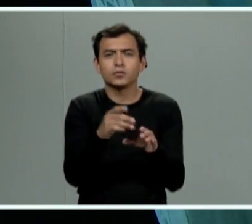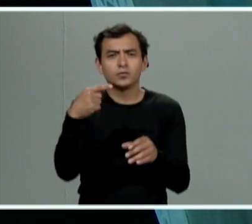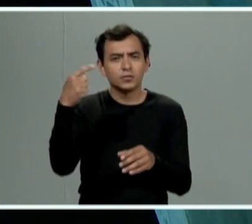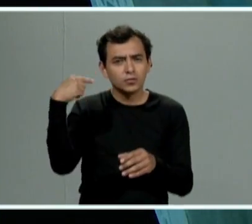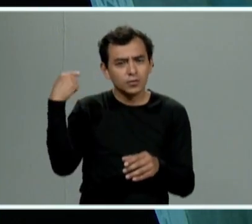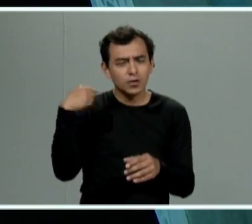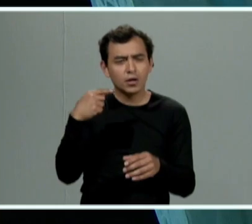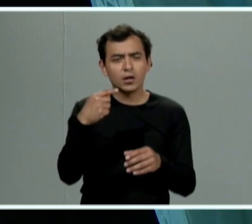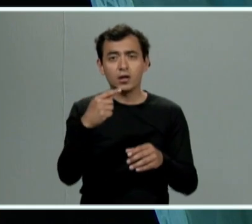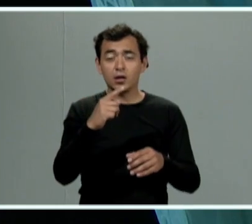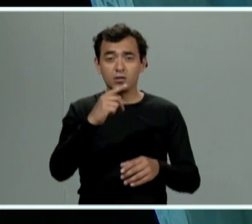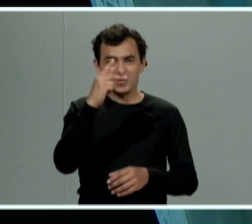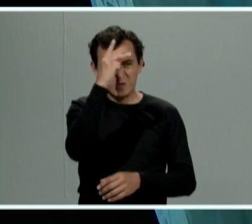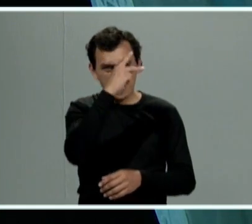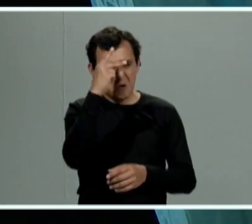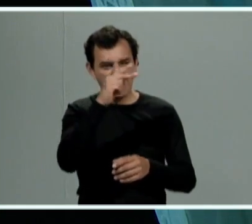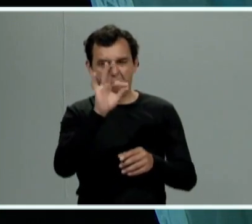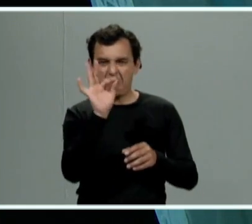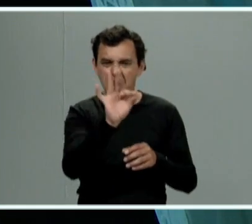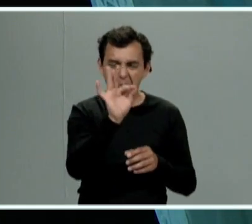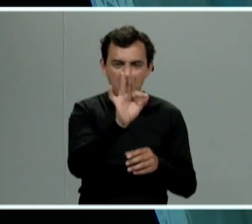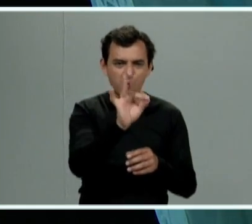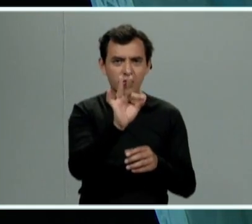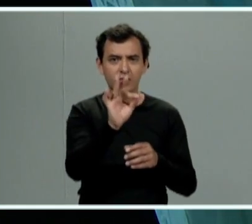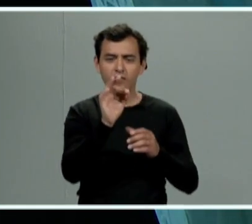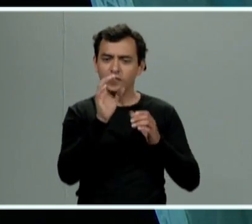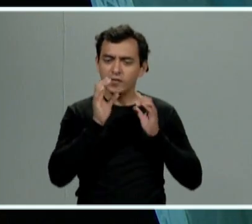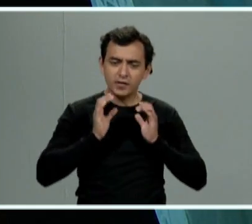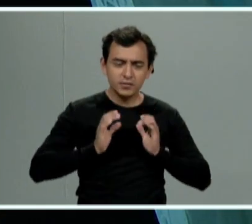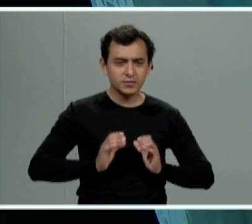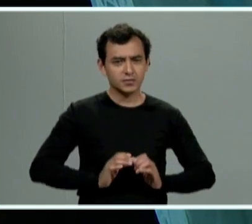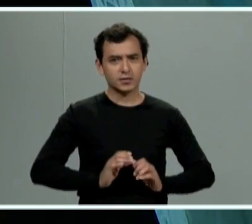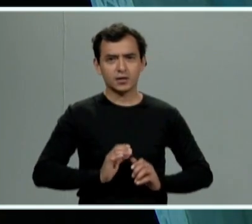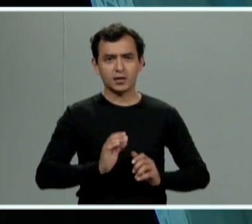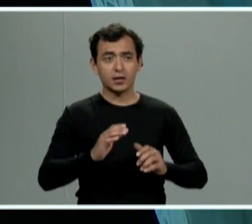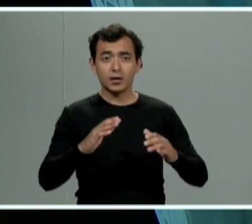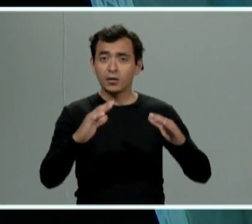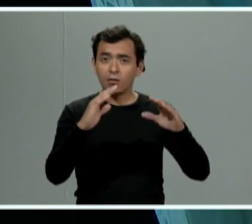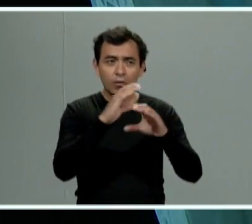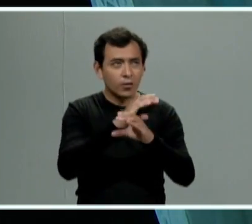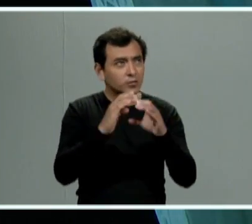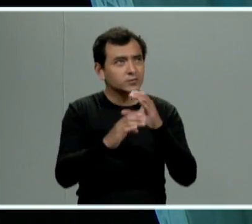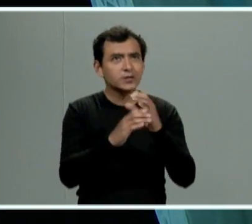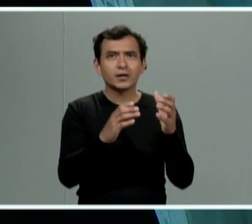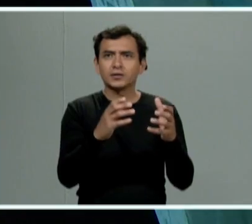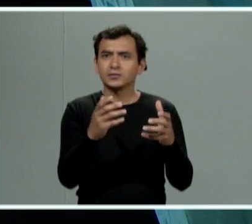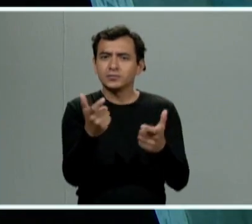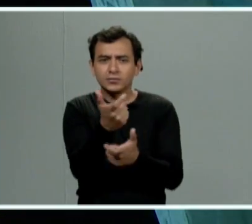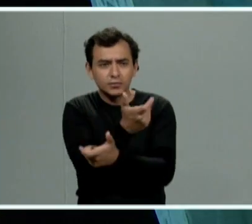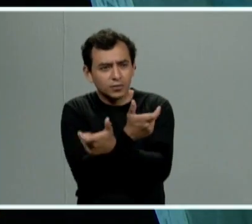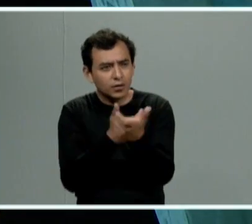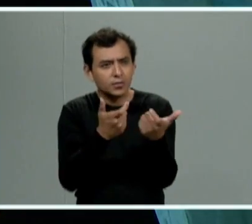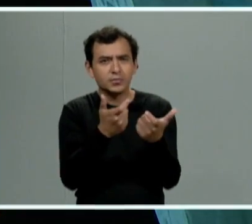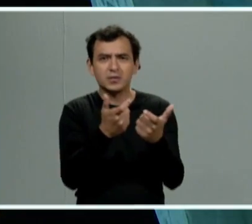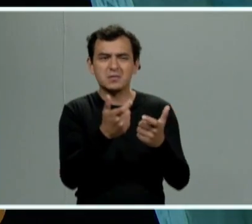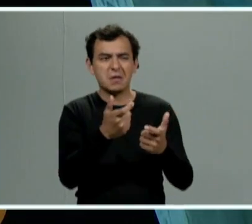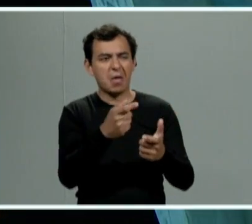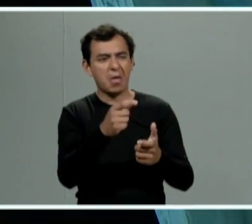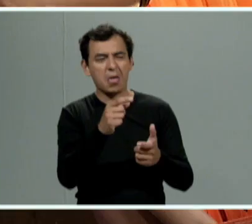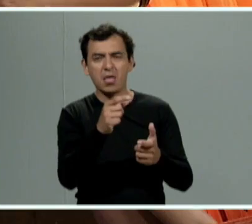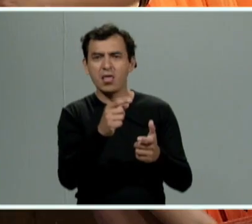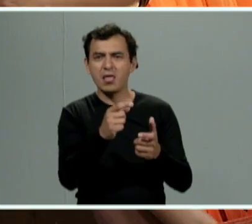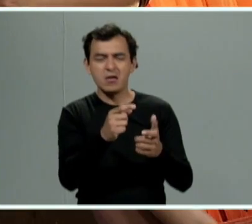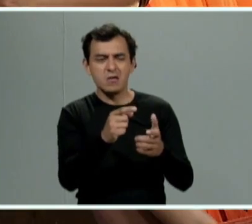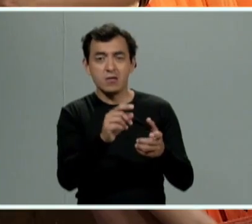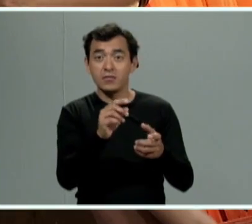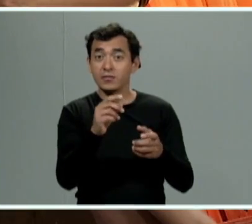psicológica la violencia física la violencia patrimonial la violencia económica la violencia la